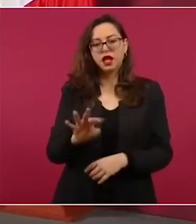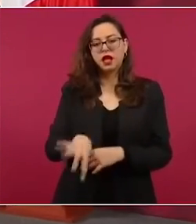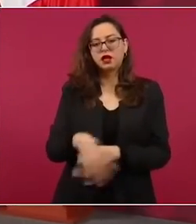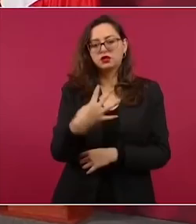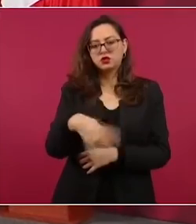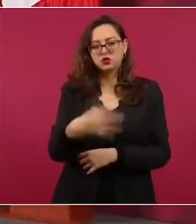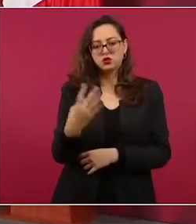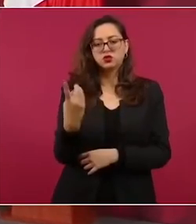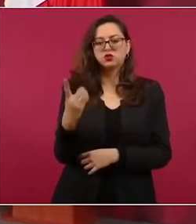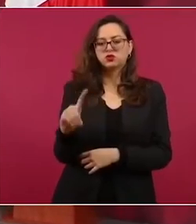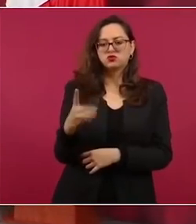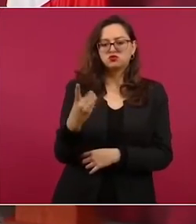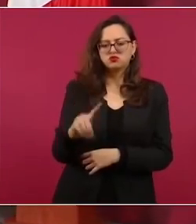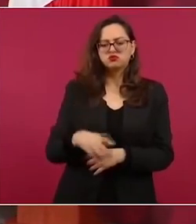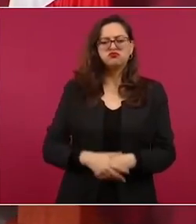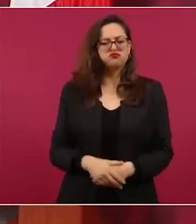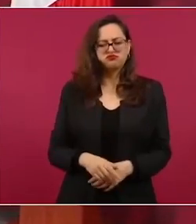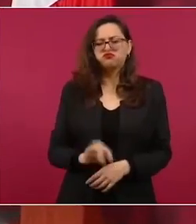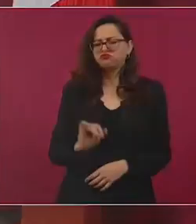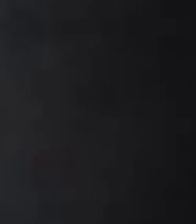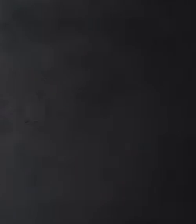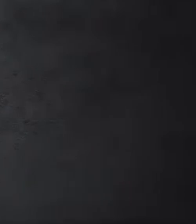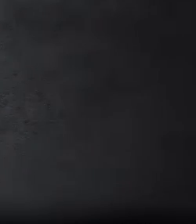y ya respondí que sí.